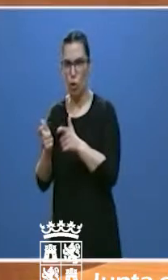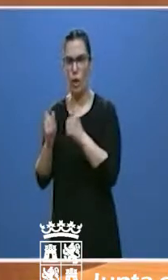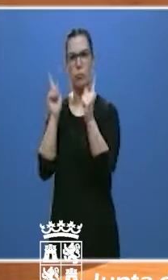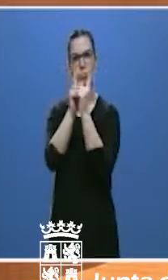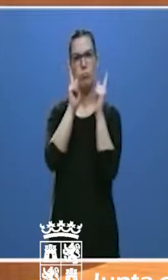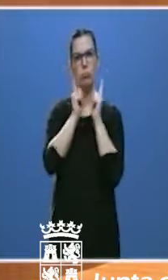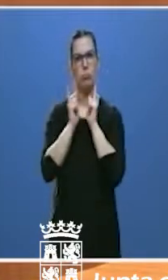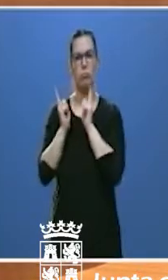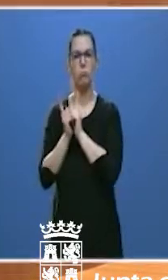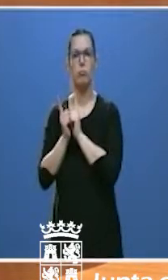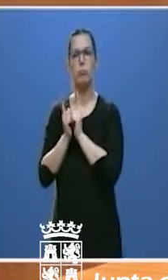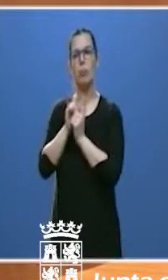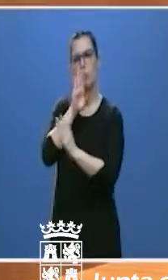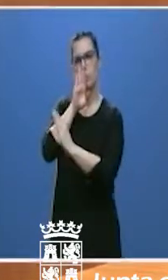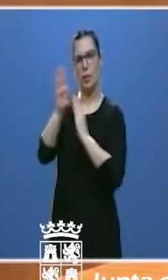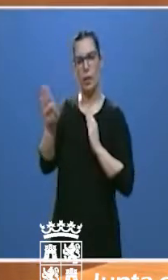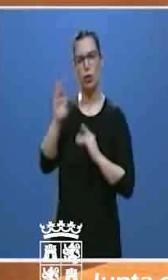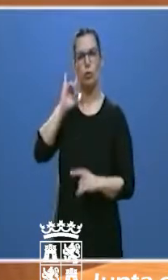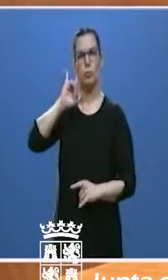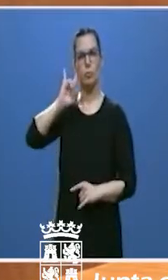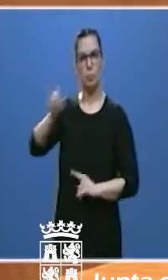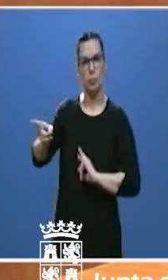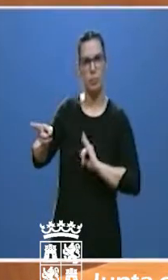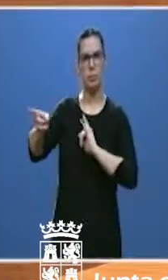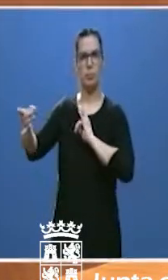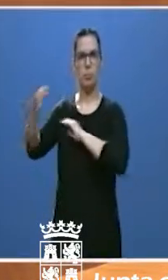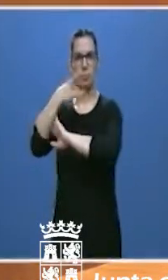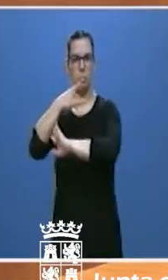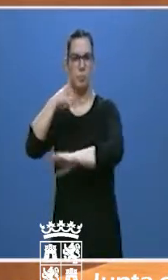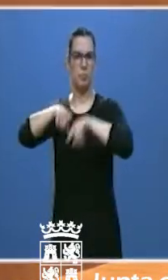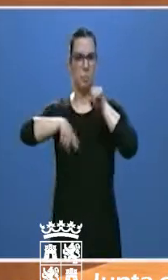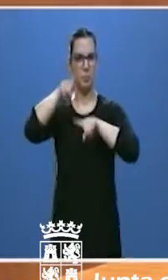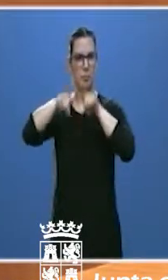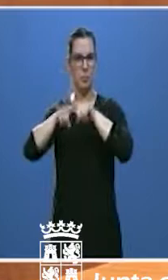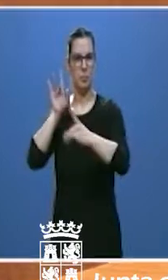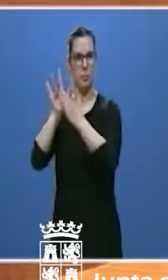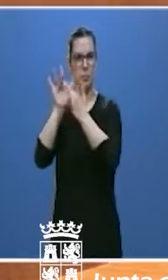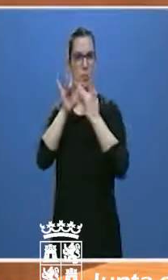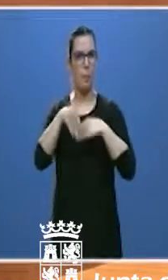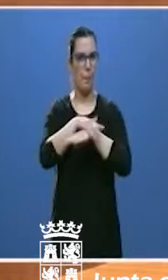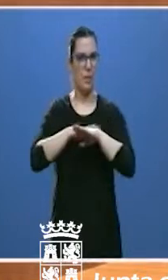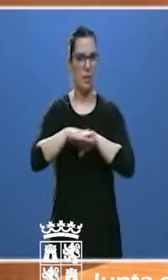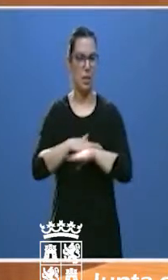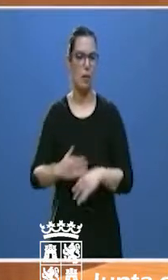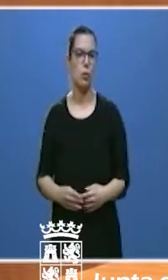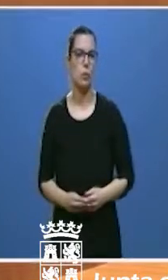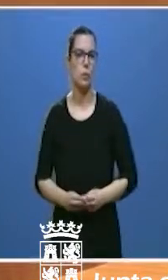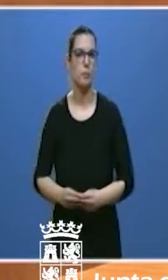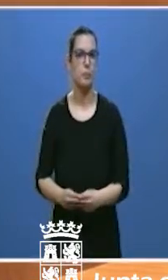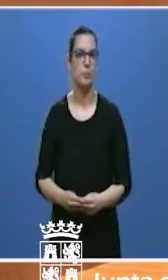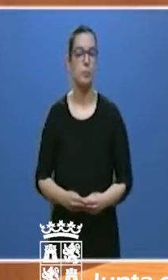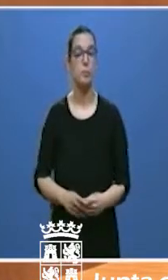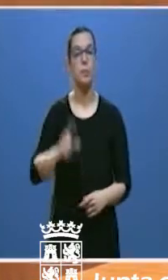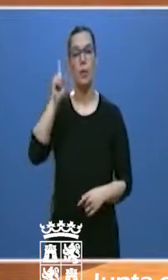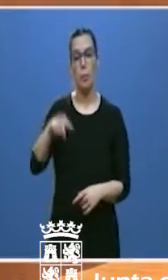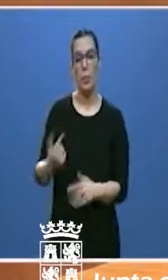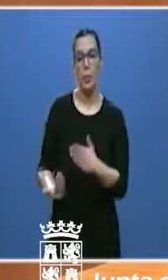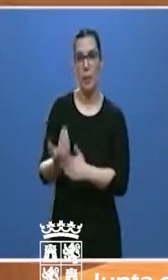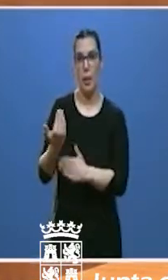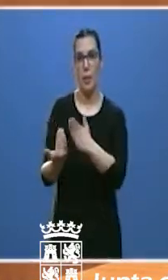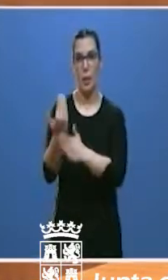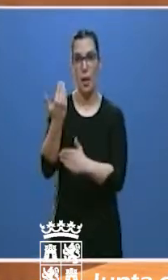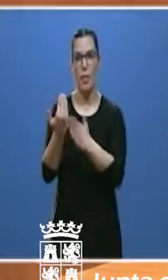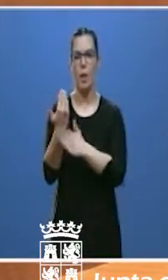contactos directos telefónicos y escritos con los propios ministerios. También es estrecha la relación diaria con la